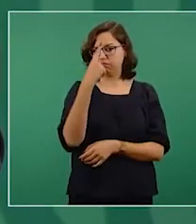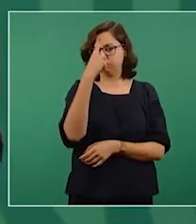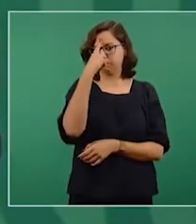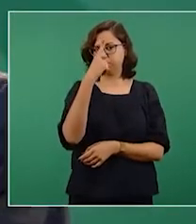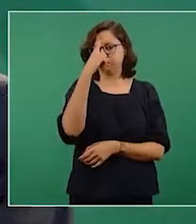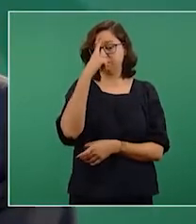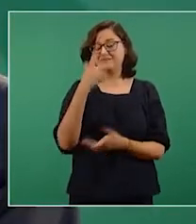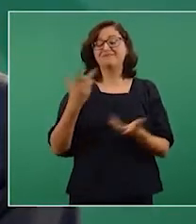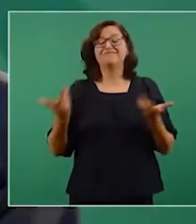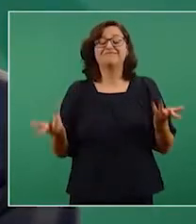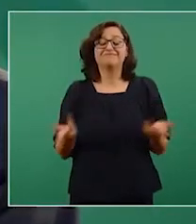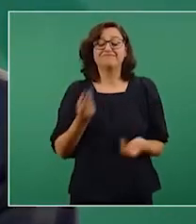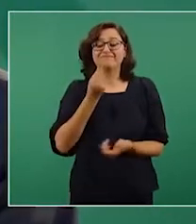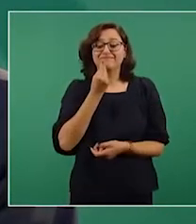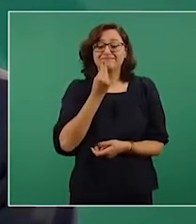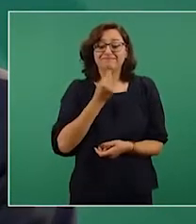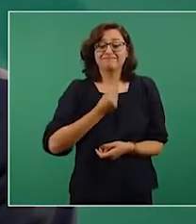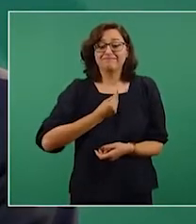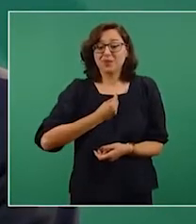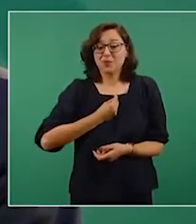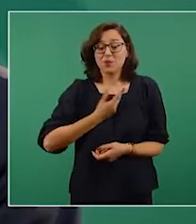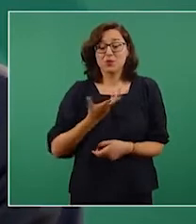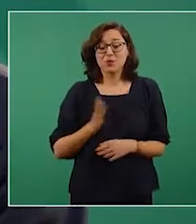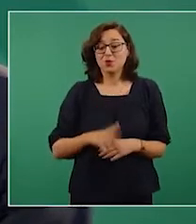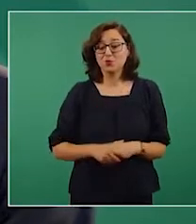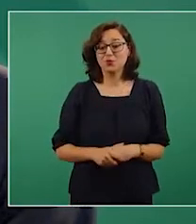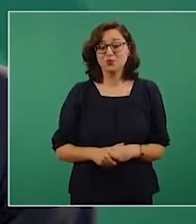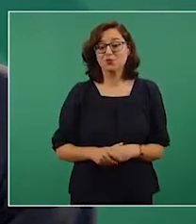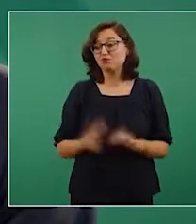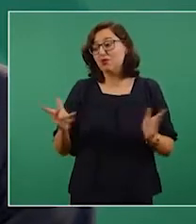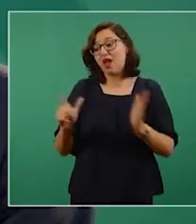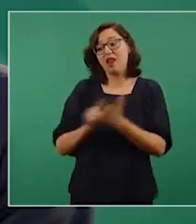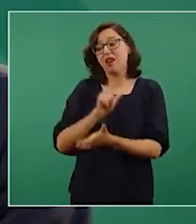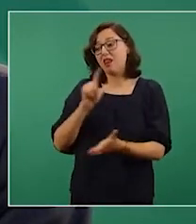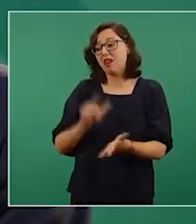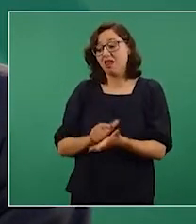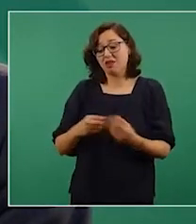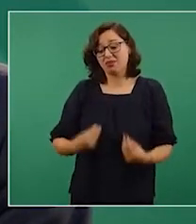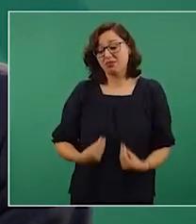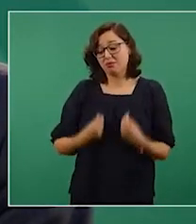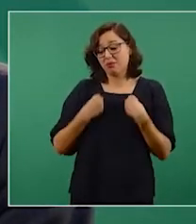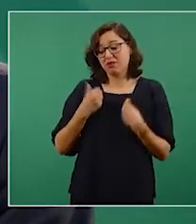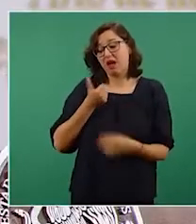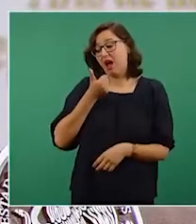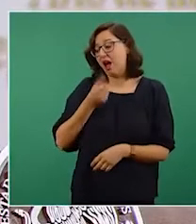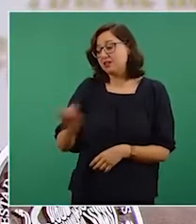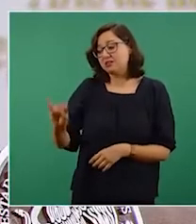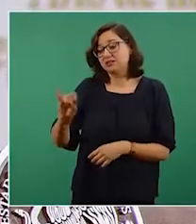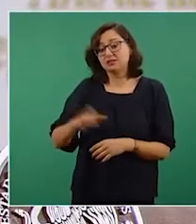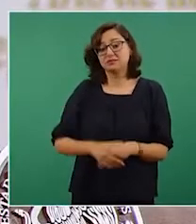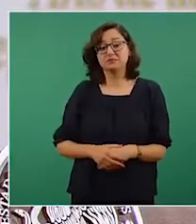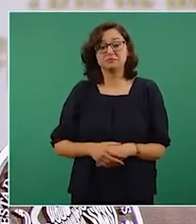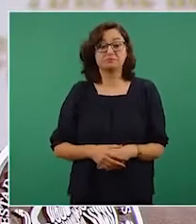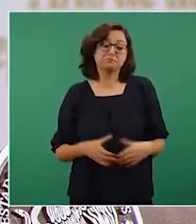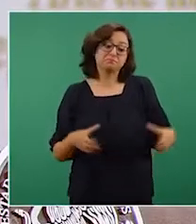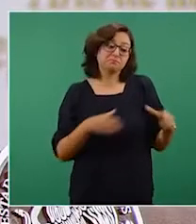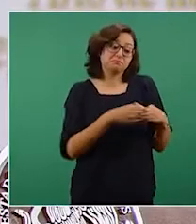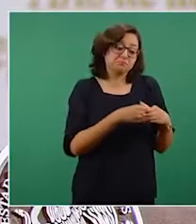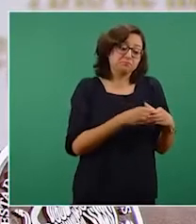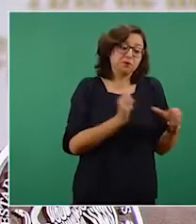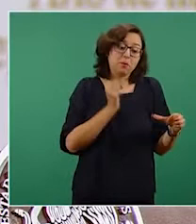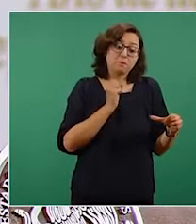Ni modo, esa es la ley de la vida. Hay afortunados